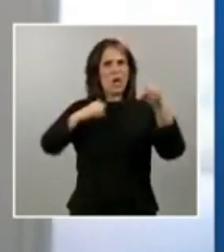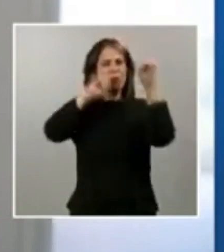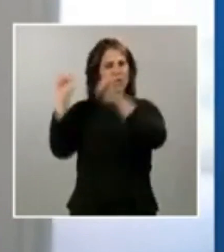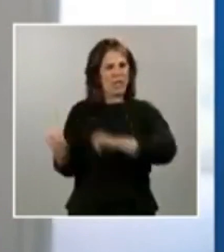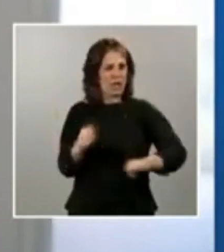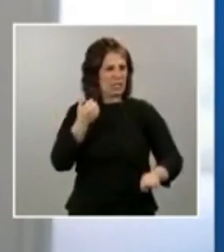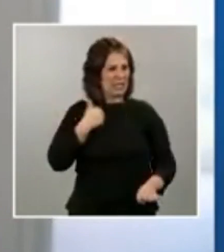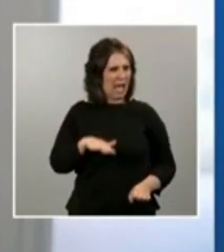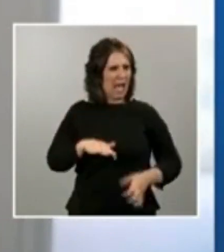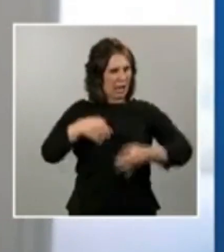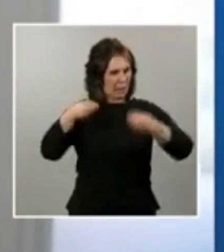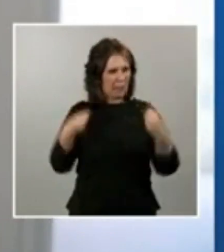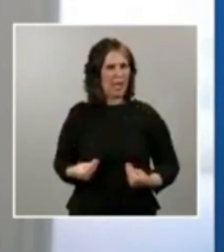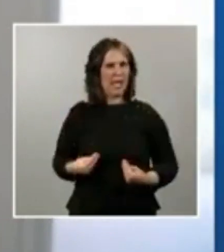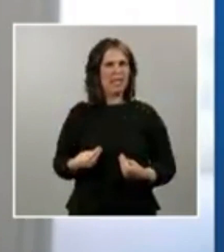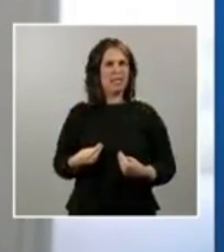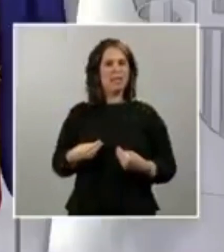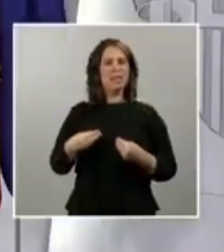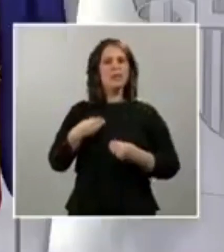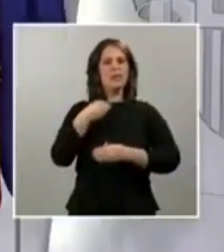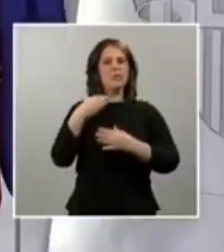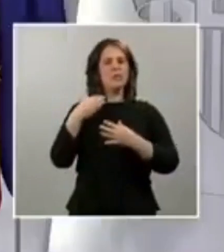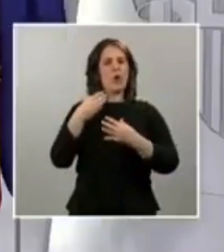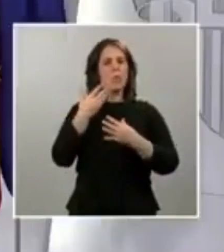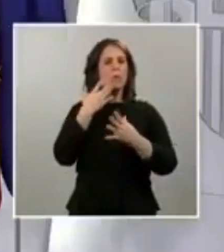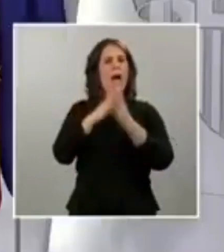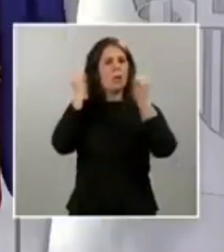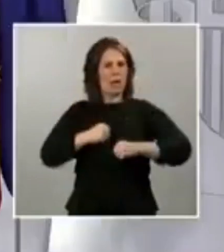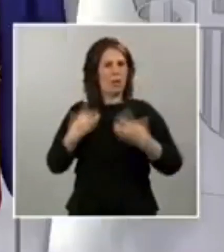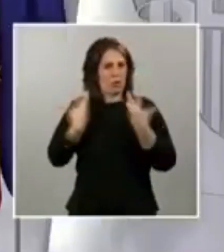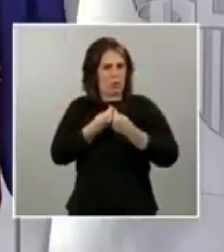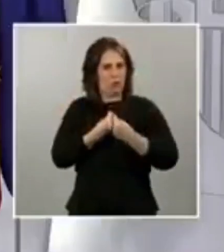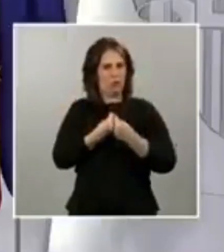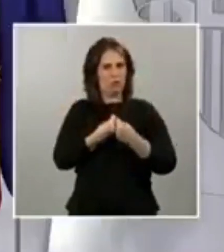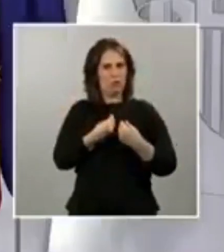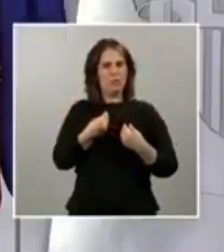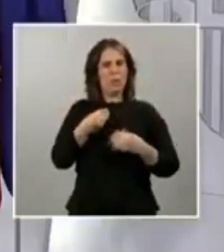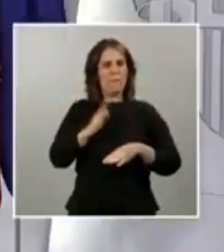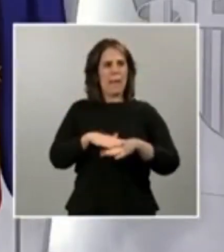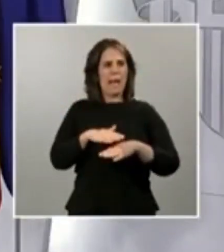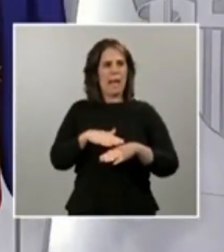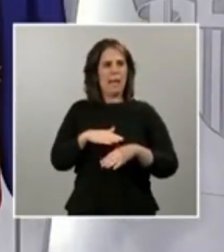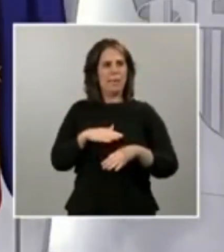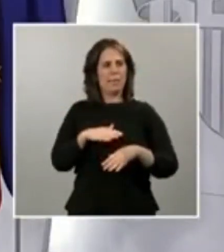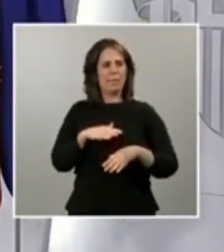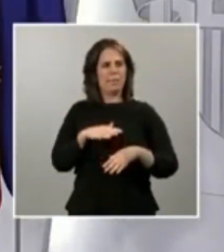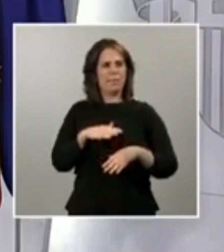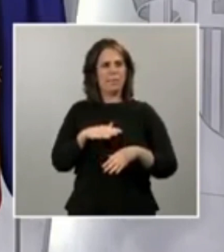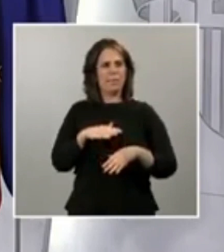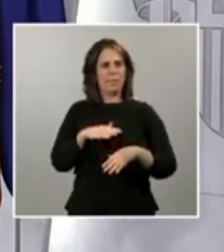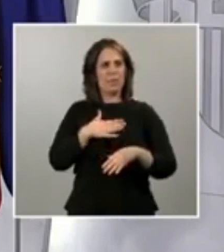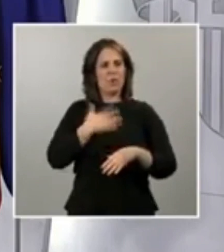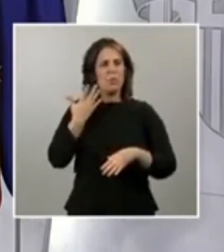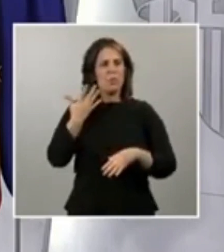medidas conjuntas para llevar a cabo actuaciones que lleven la protección a